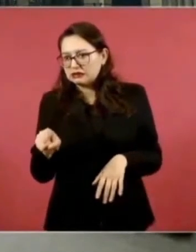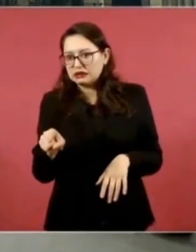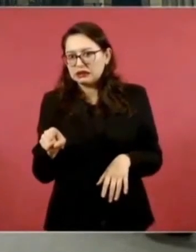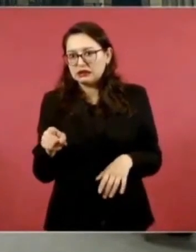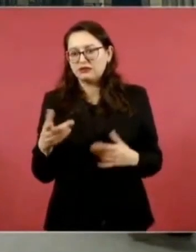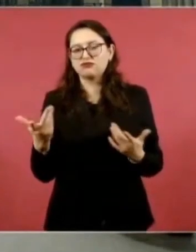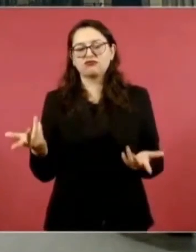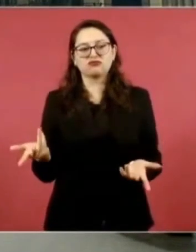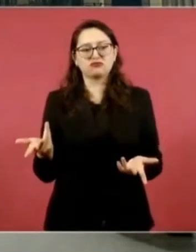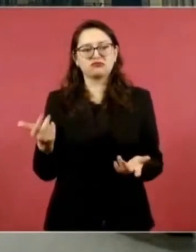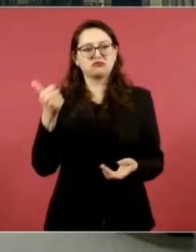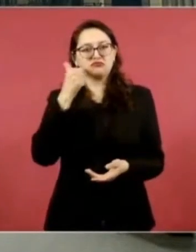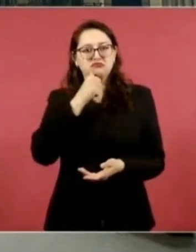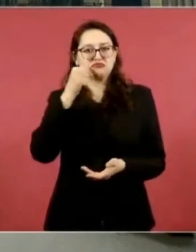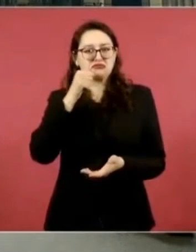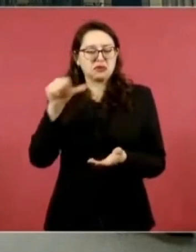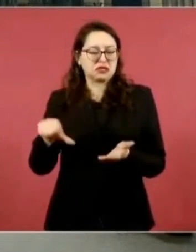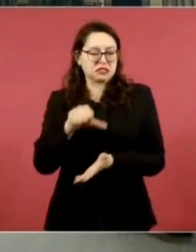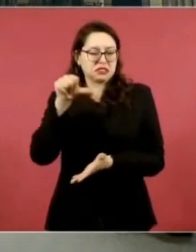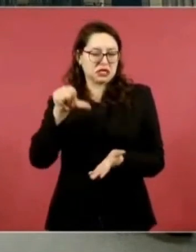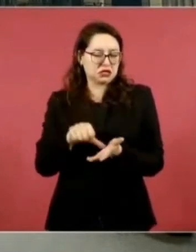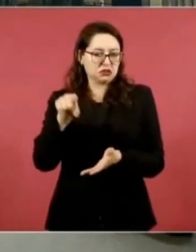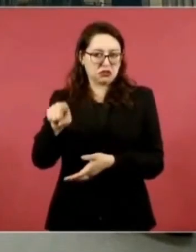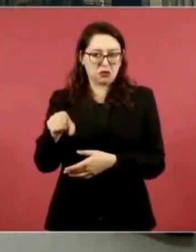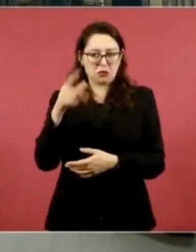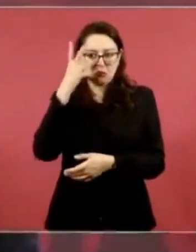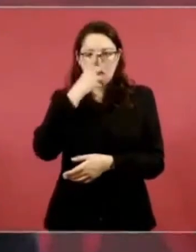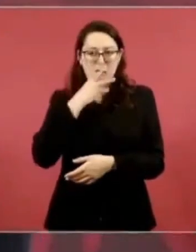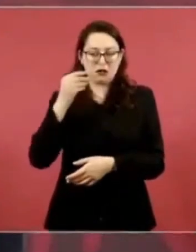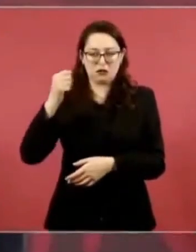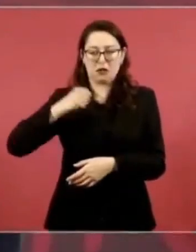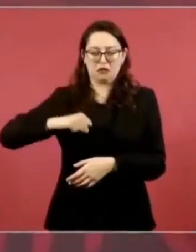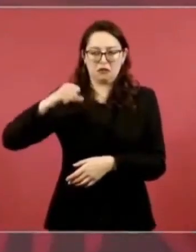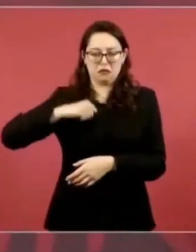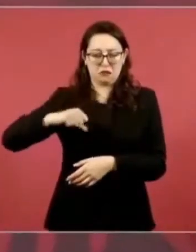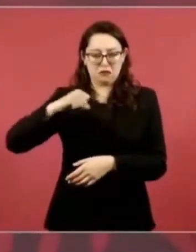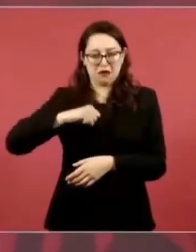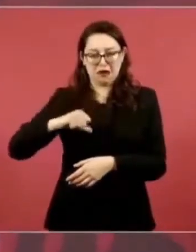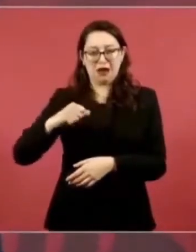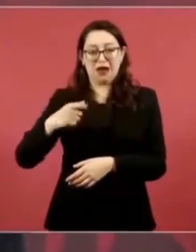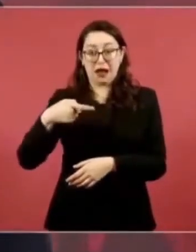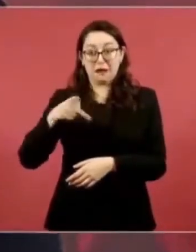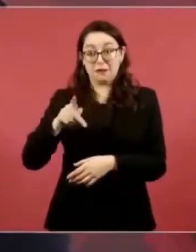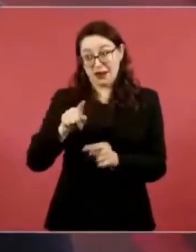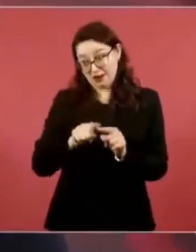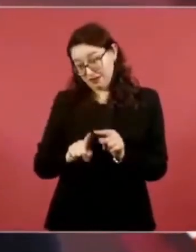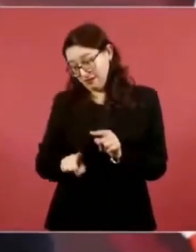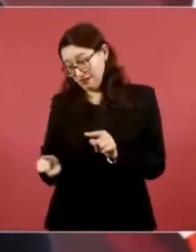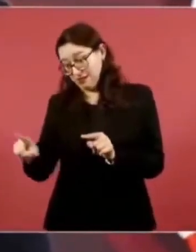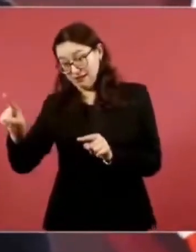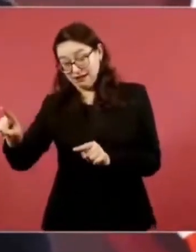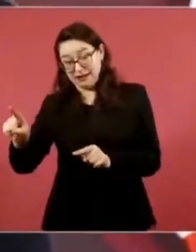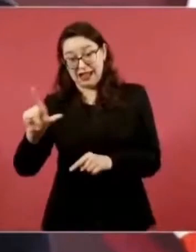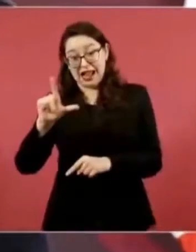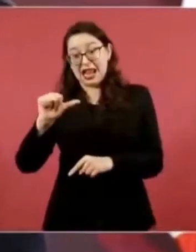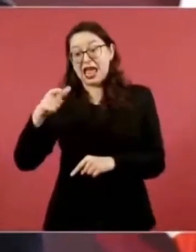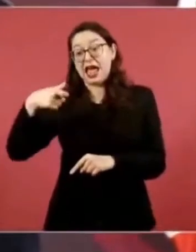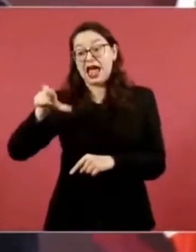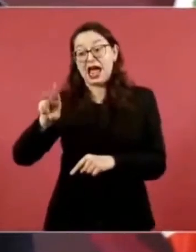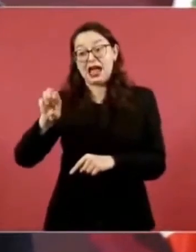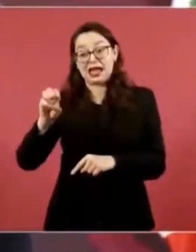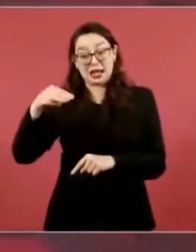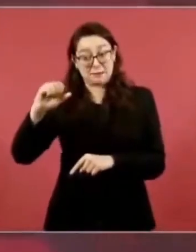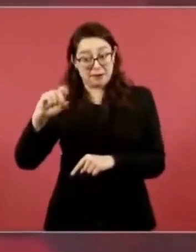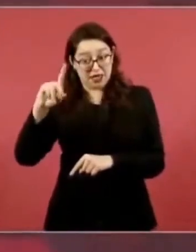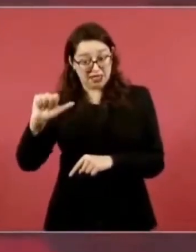Pues el centro histórico que es bellísimo, no colonial. Sí, pero no se conoce La Quemada, en